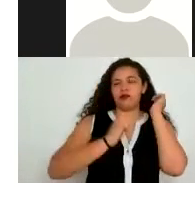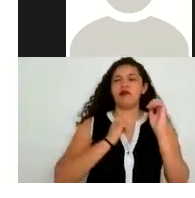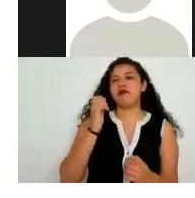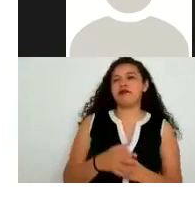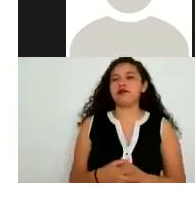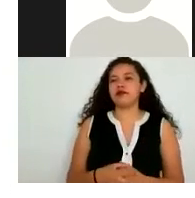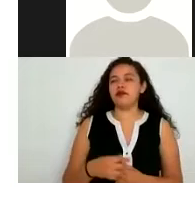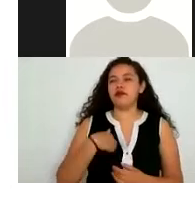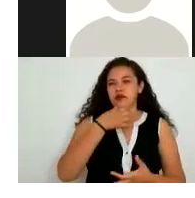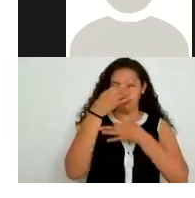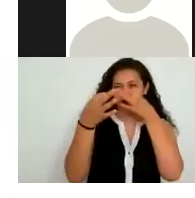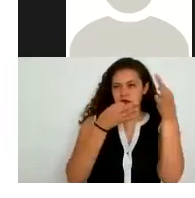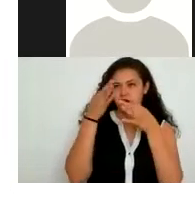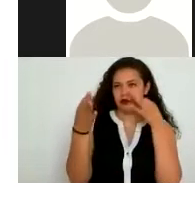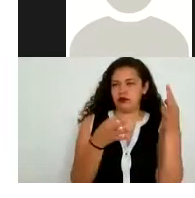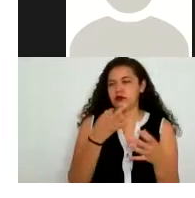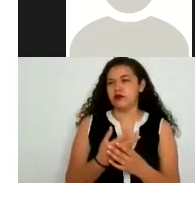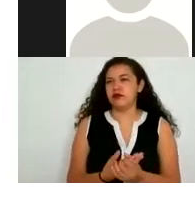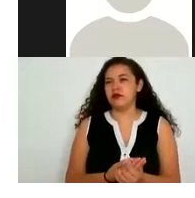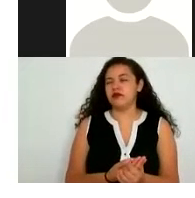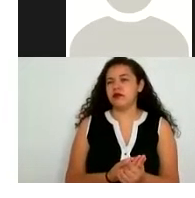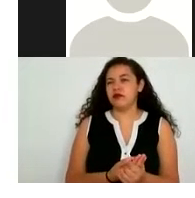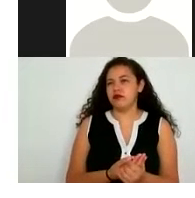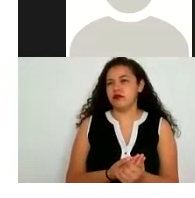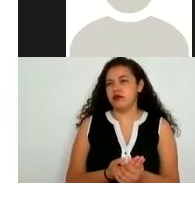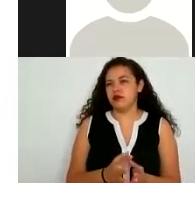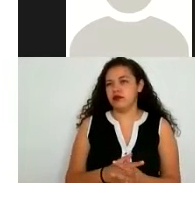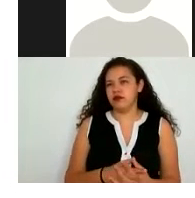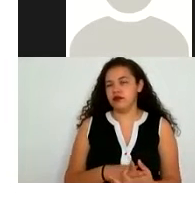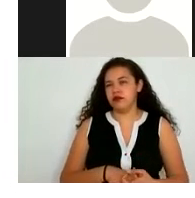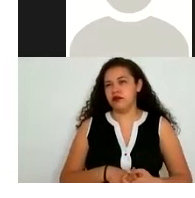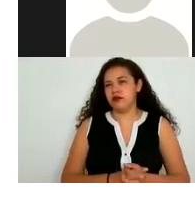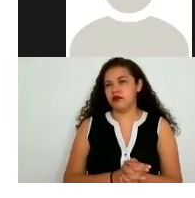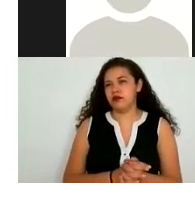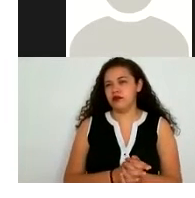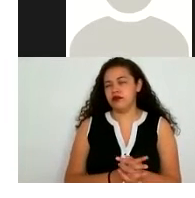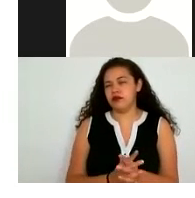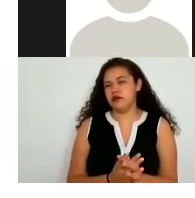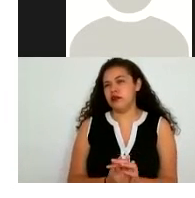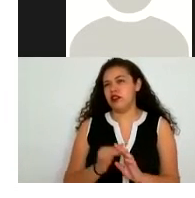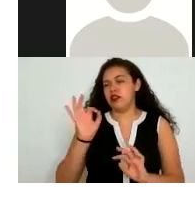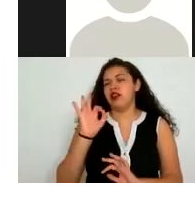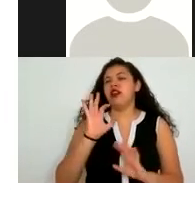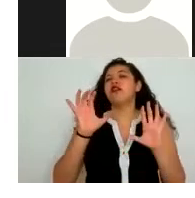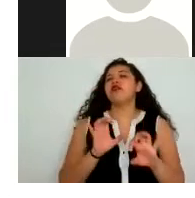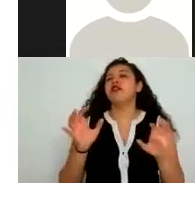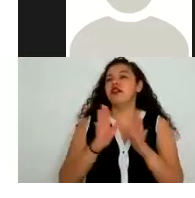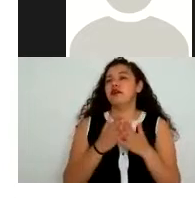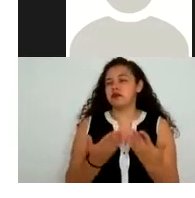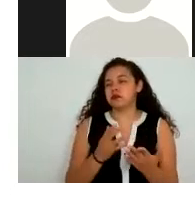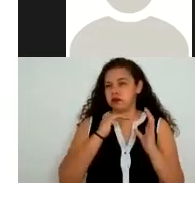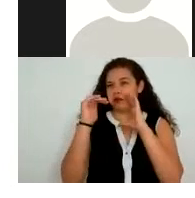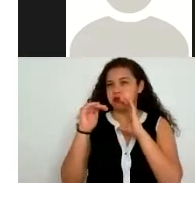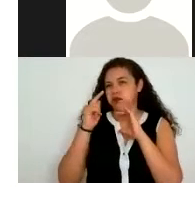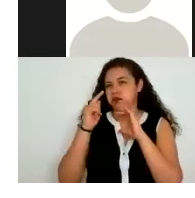voy a proporcionar esta difusión difundir algún tipo de boletín electrónico pudiera ser también un ejemplo o una finalidad